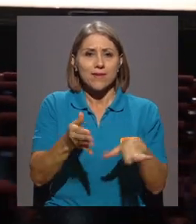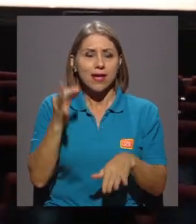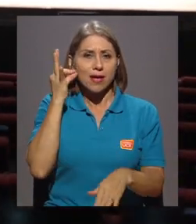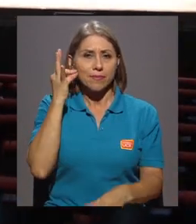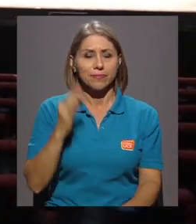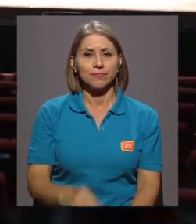el video.